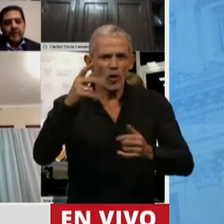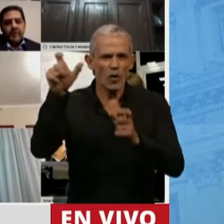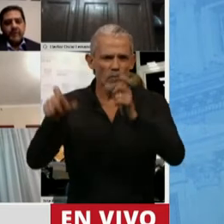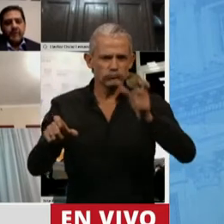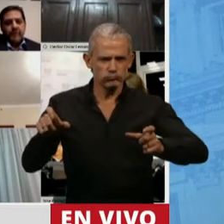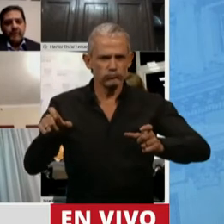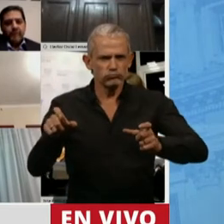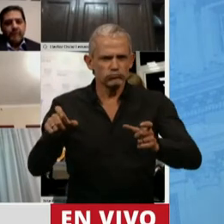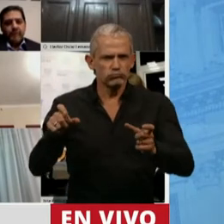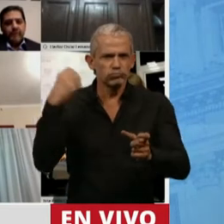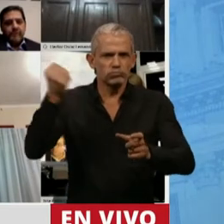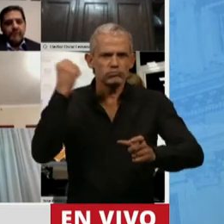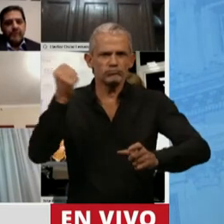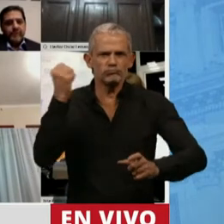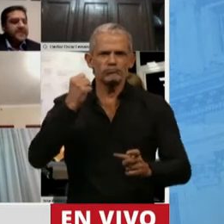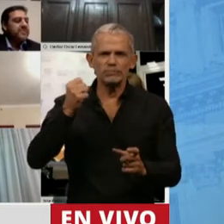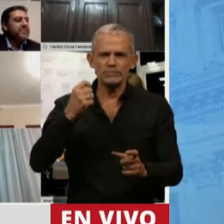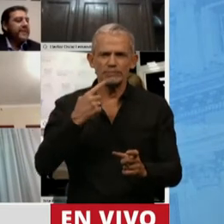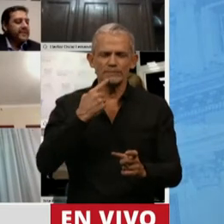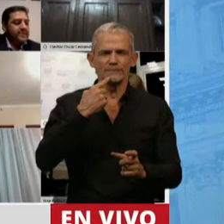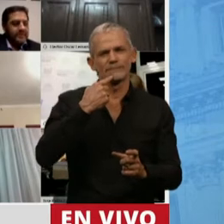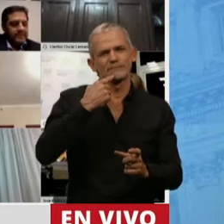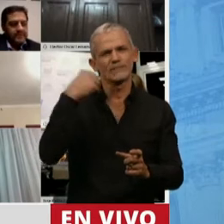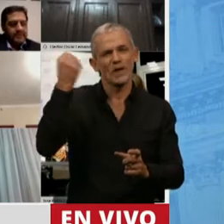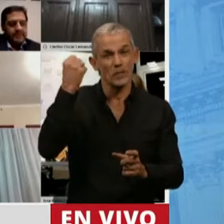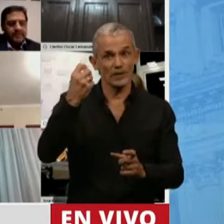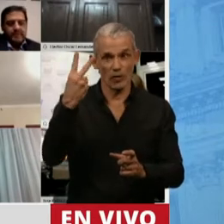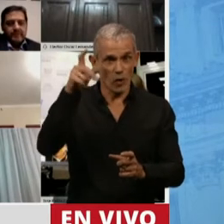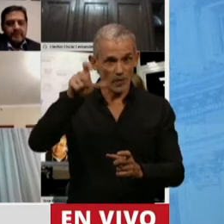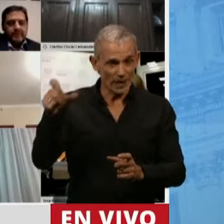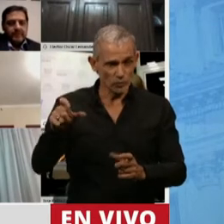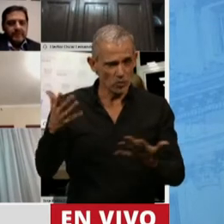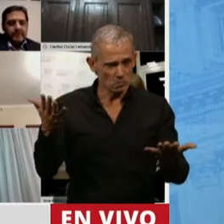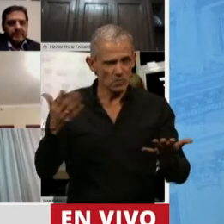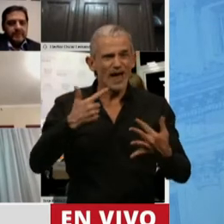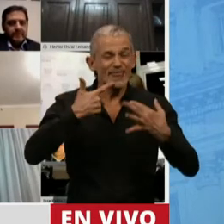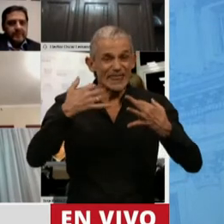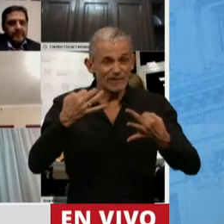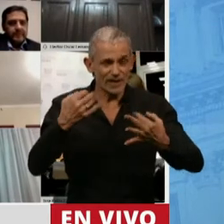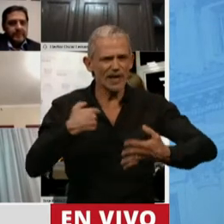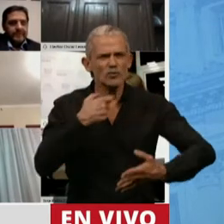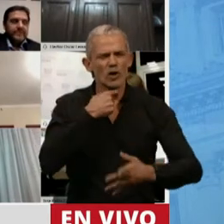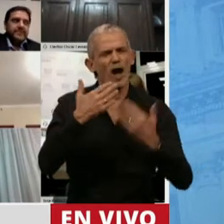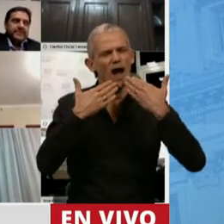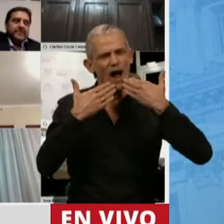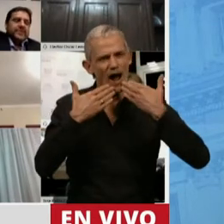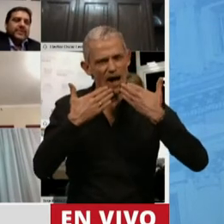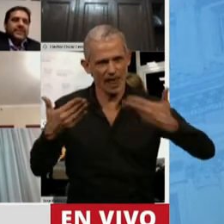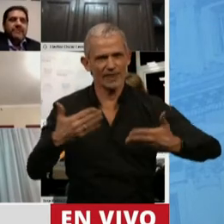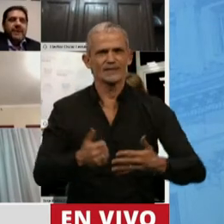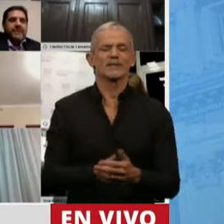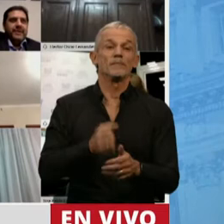interlocutores, a dos de los principales articuladores. Así que, sinceramente, quiero agradecerles